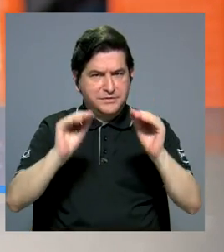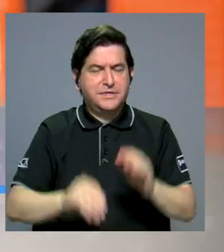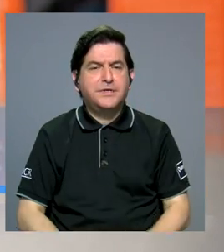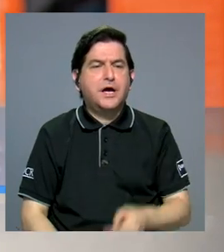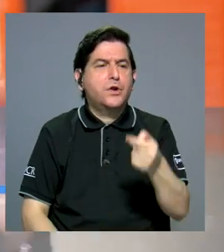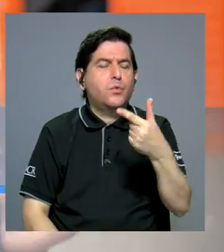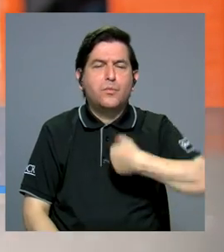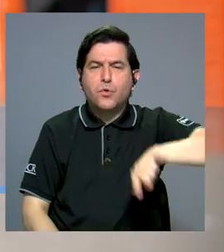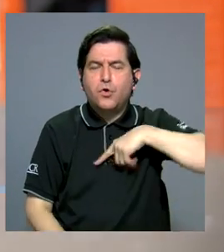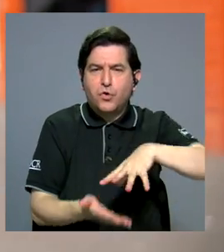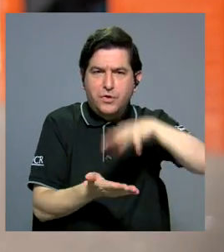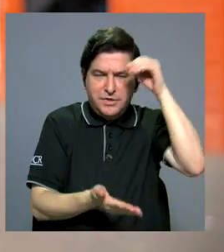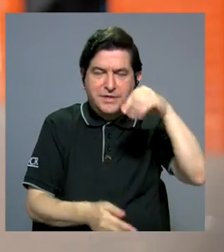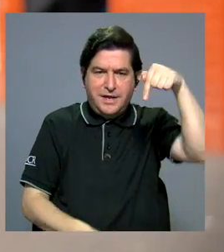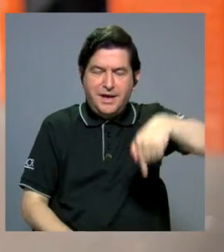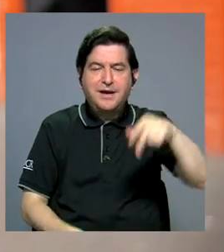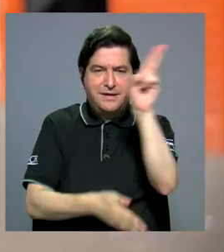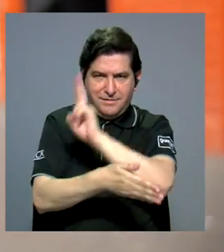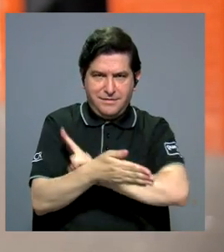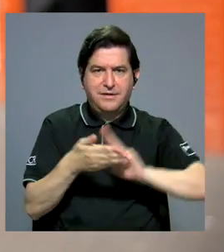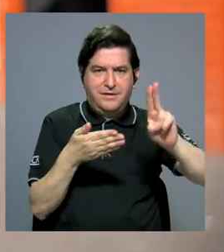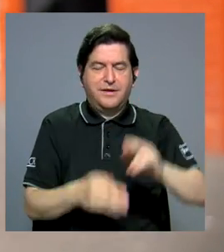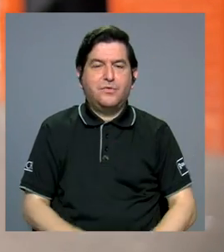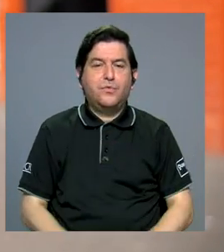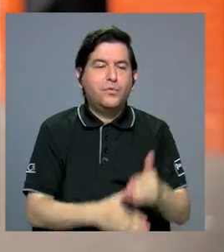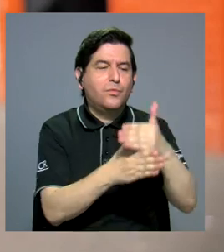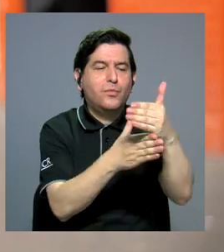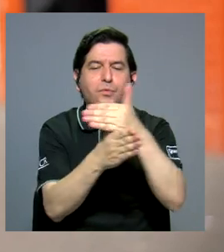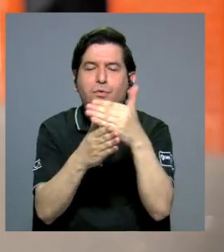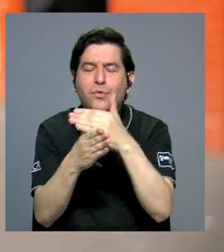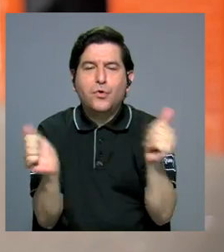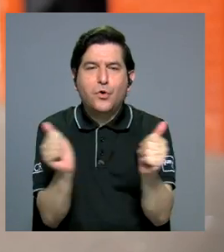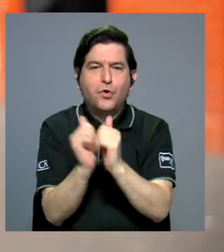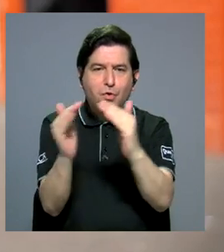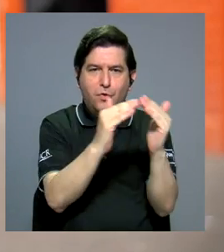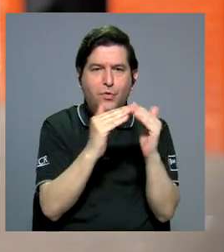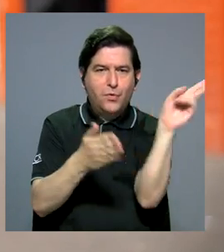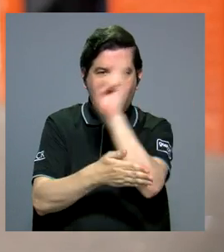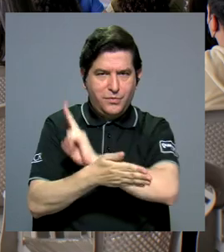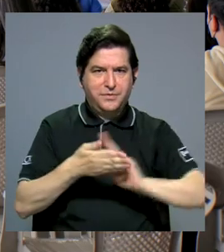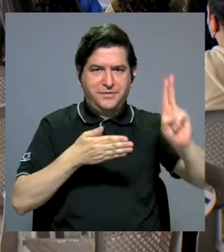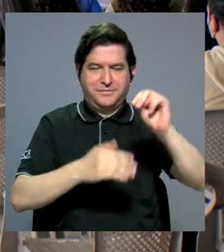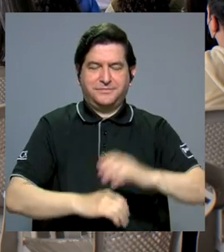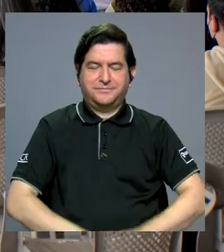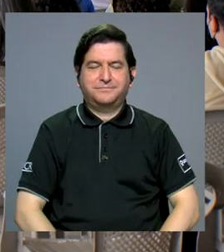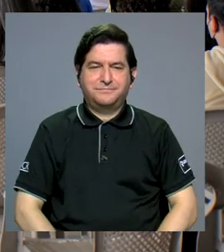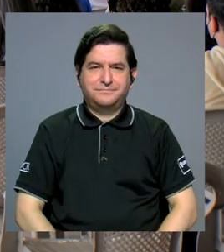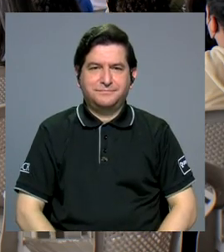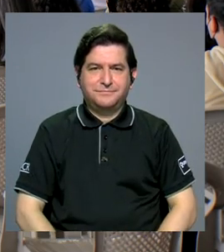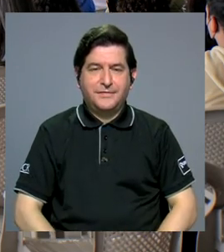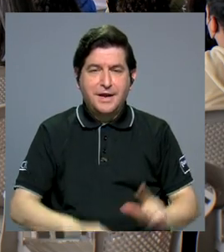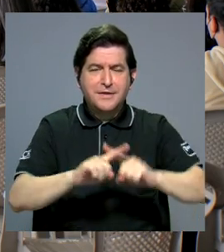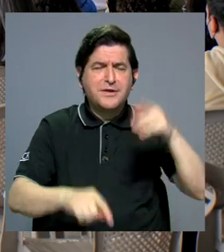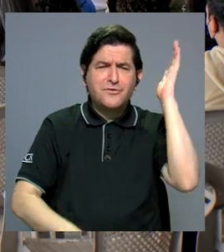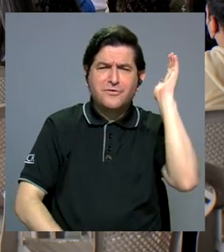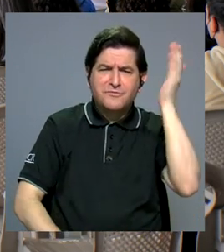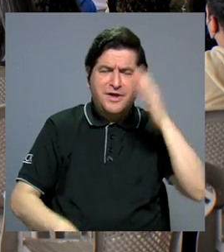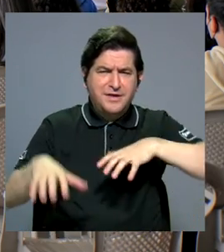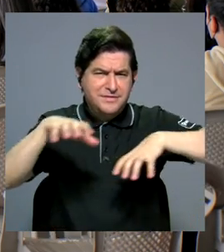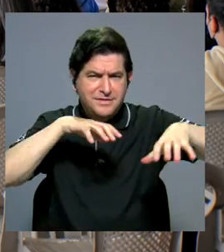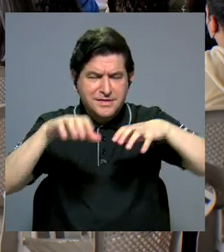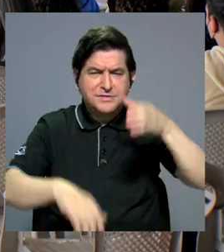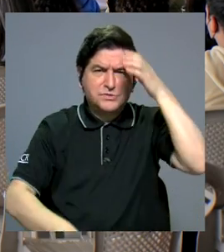dar un poquito de lo que hemos aprendido en la universidad y compartirlo con nuestra comunidad universitaria. Se realizaron charlas,